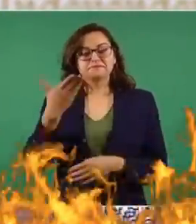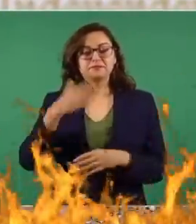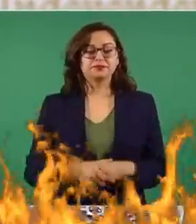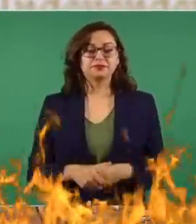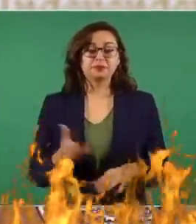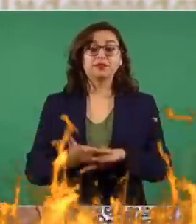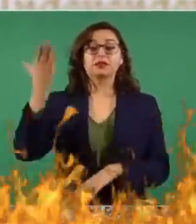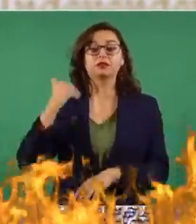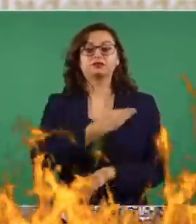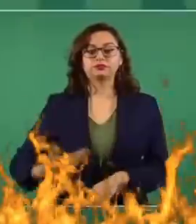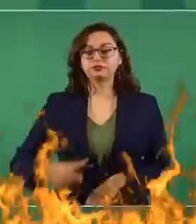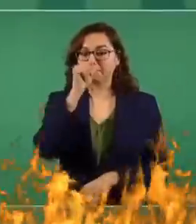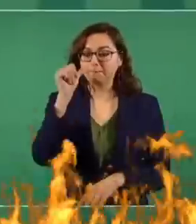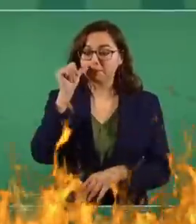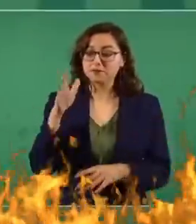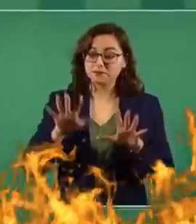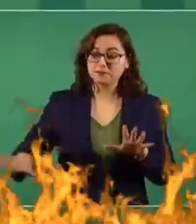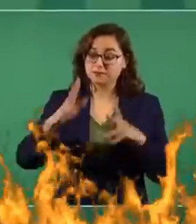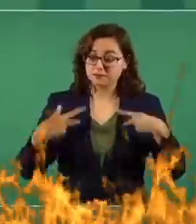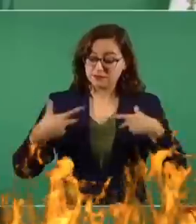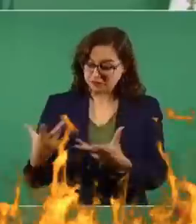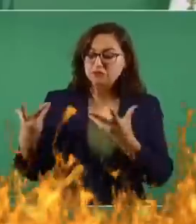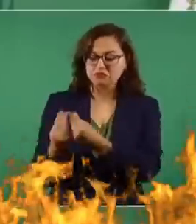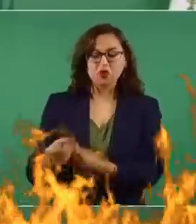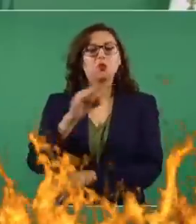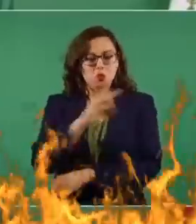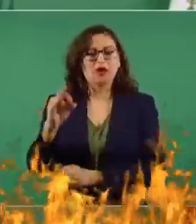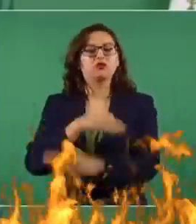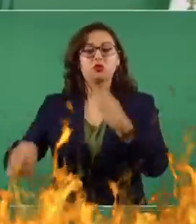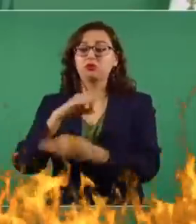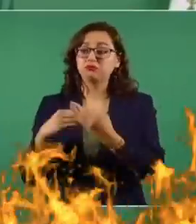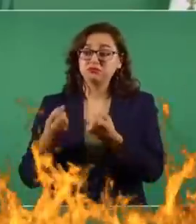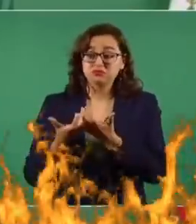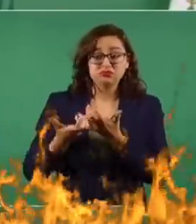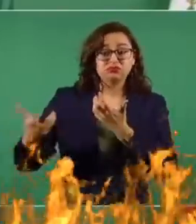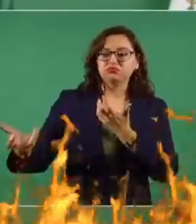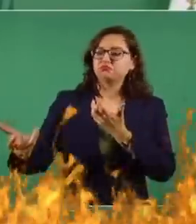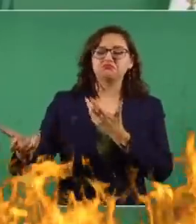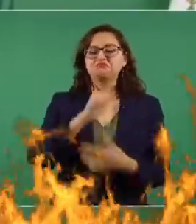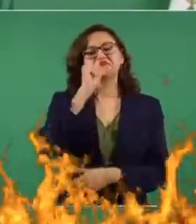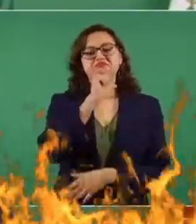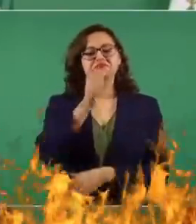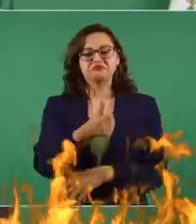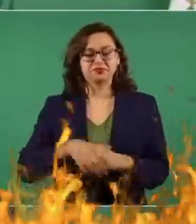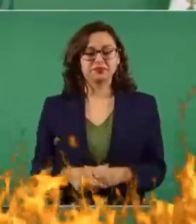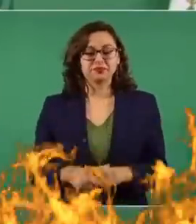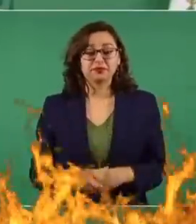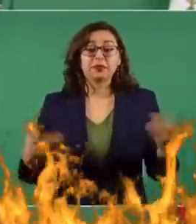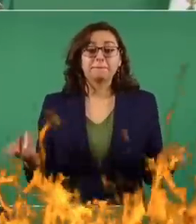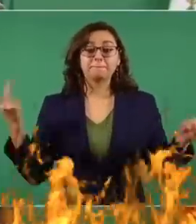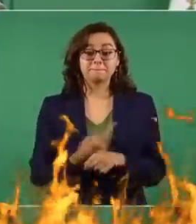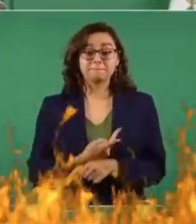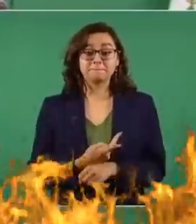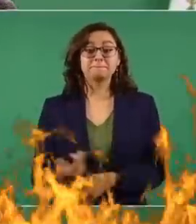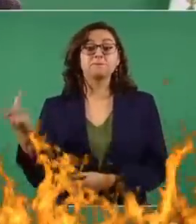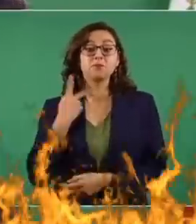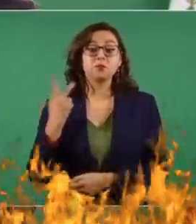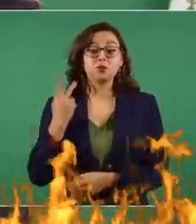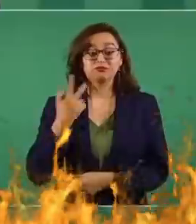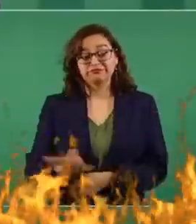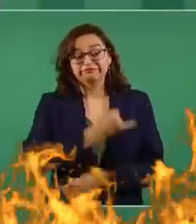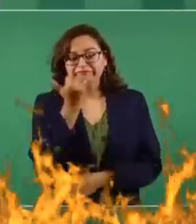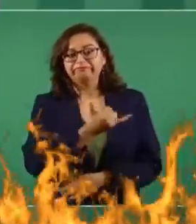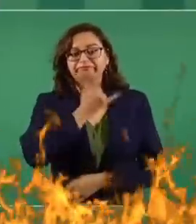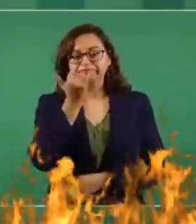el presidente Juárez, con el pueblo todo, sin el pueblo nada. El error que cometen los políticos, sobre todo, ojalá y los jóvenes